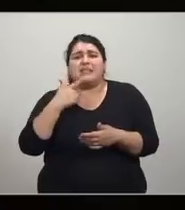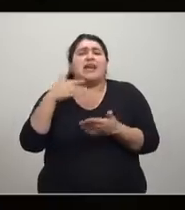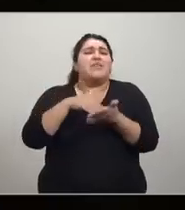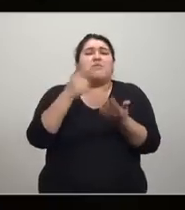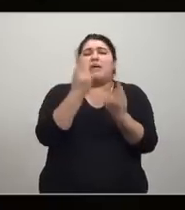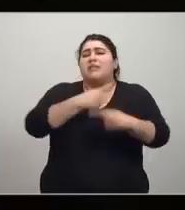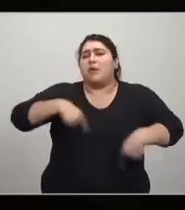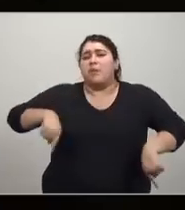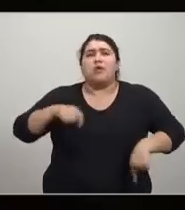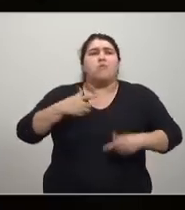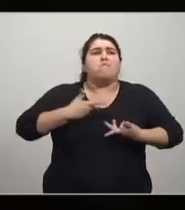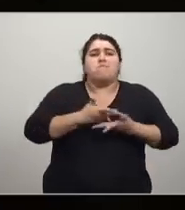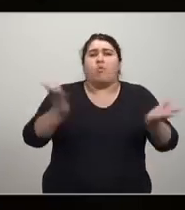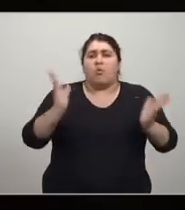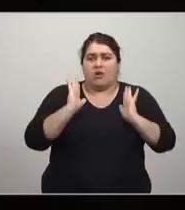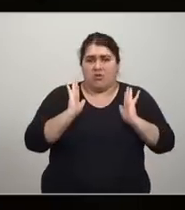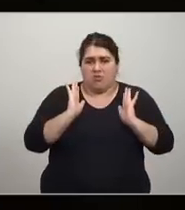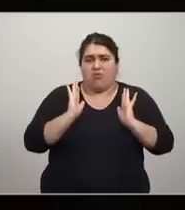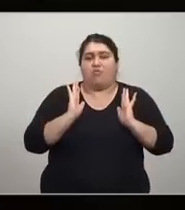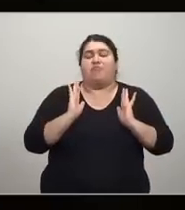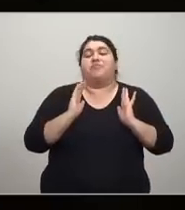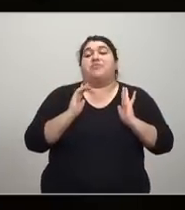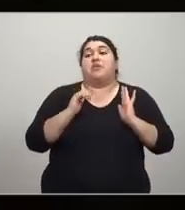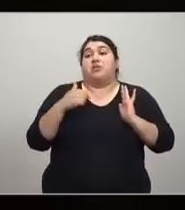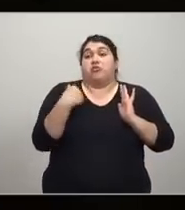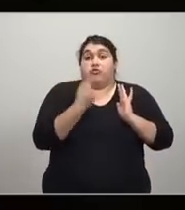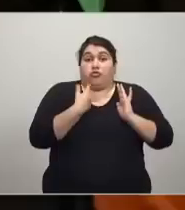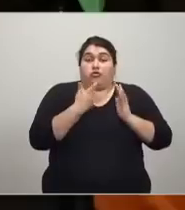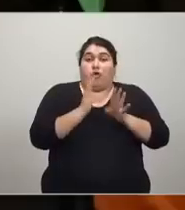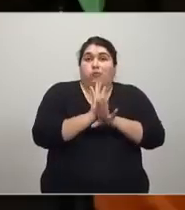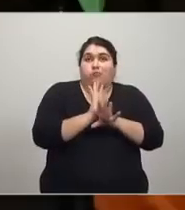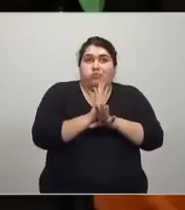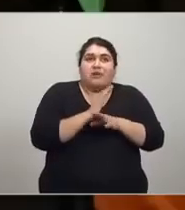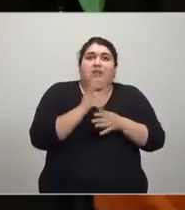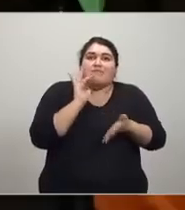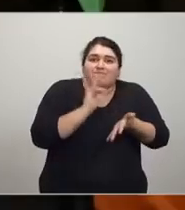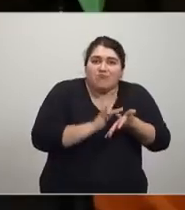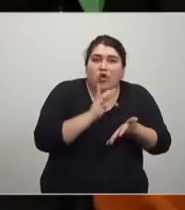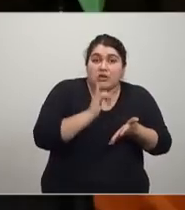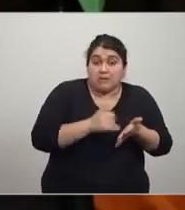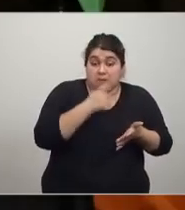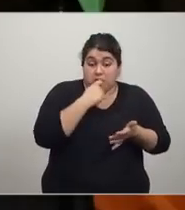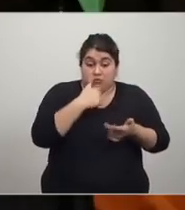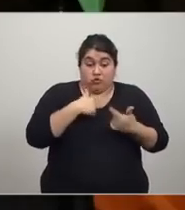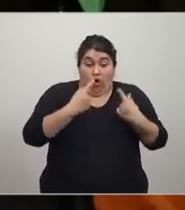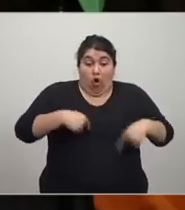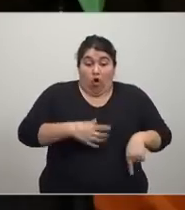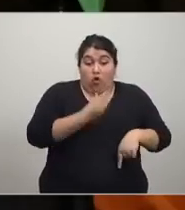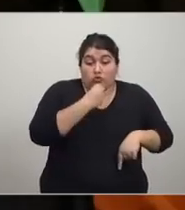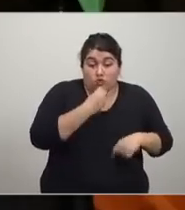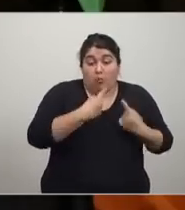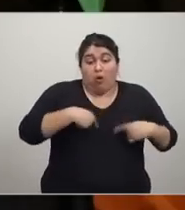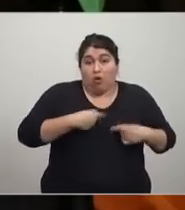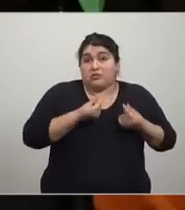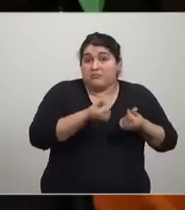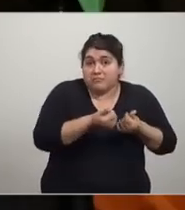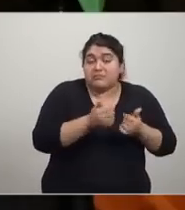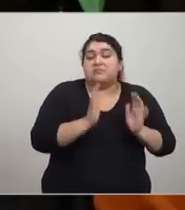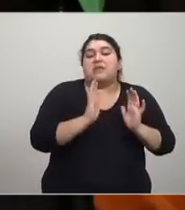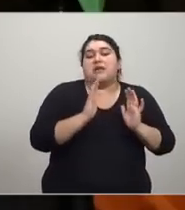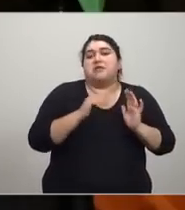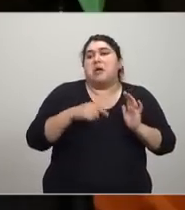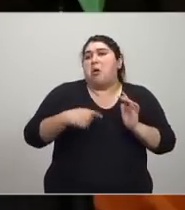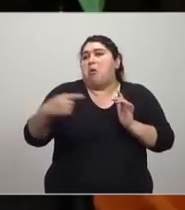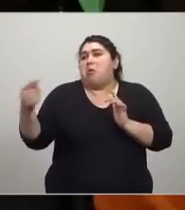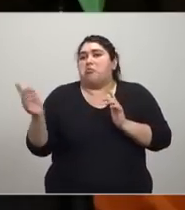los bienes privados puros, los que al consumirlos se extinguen, si yo lo consumo, una unidad que consuma es una unidad que no existe para el